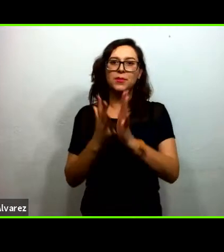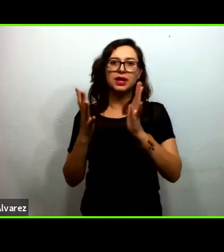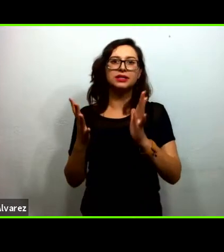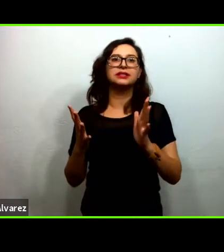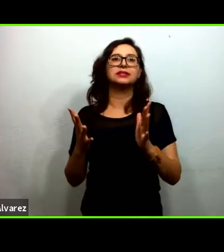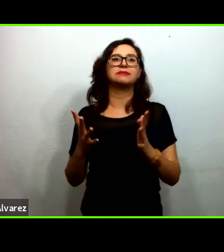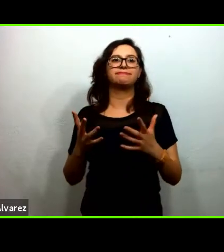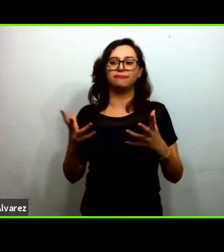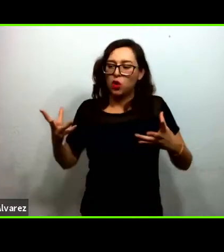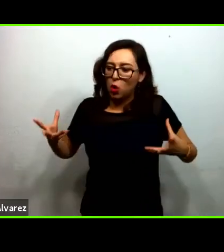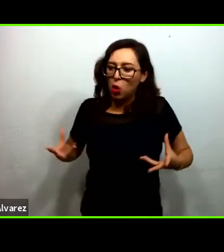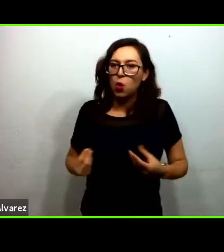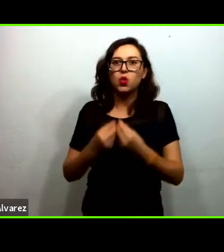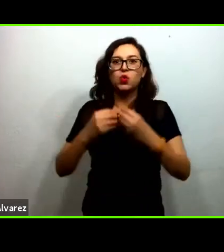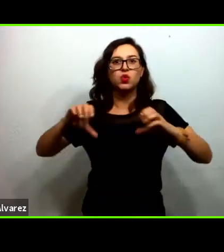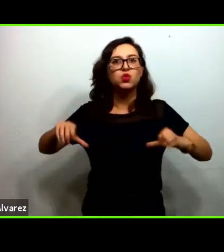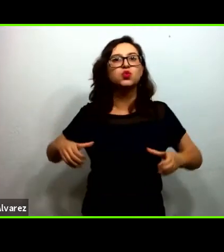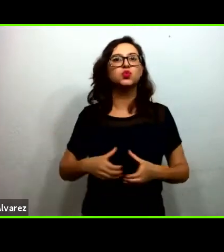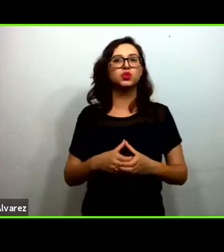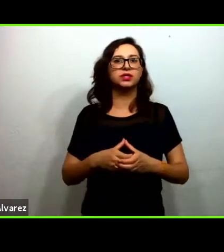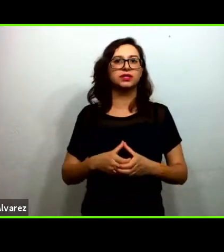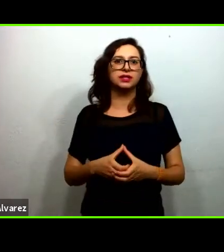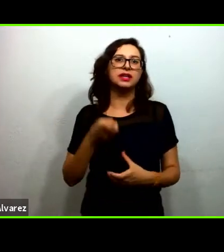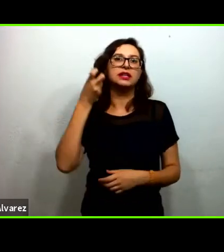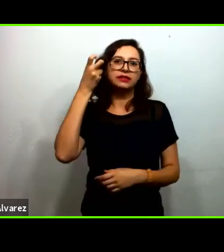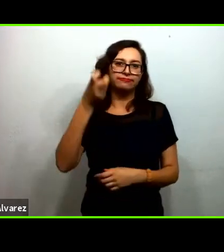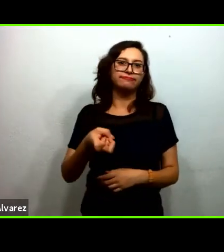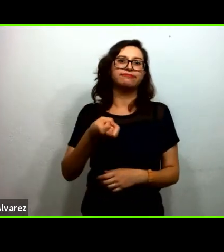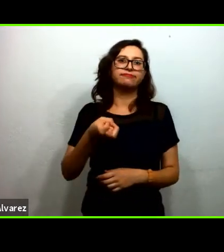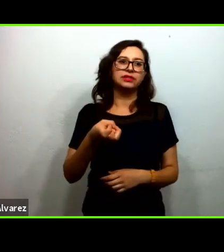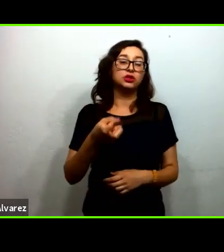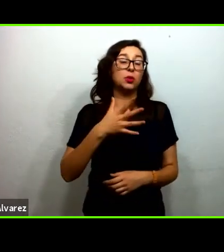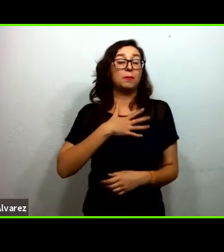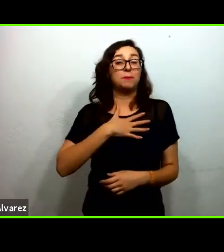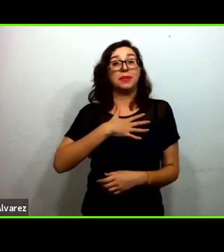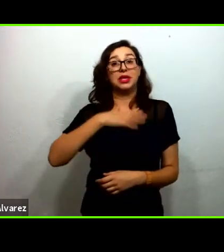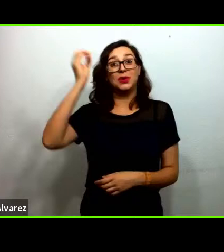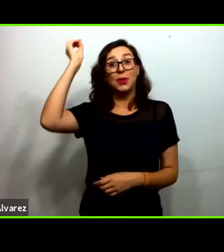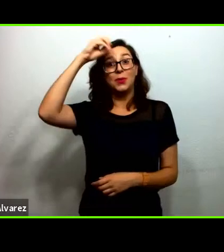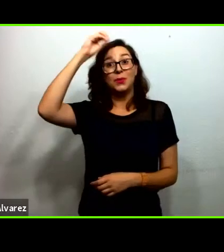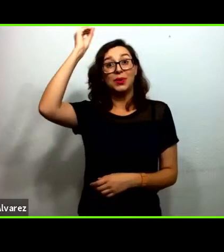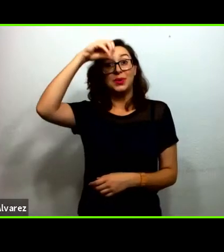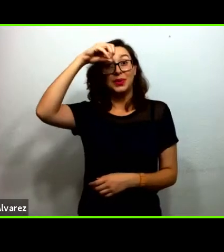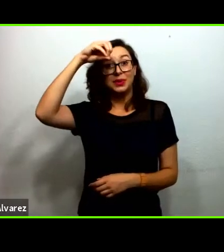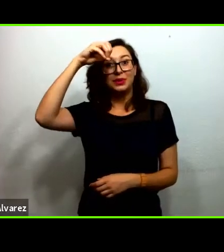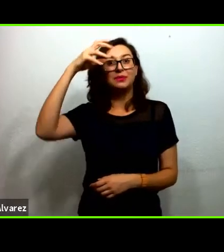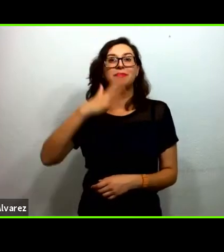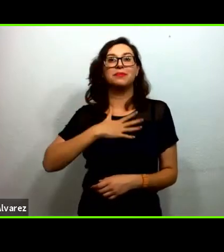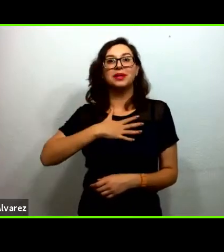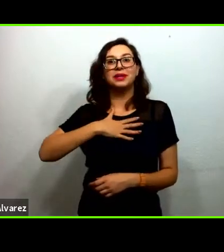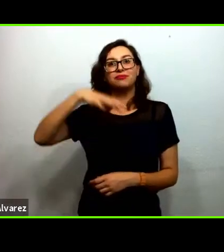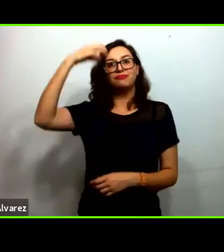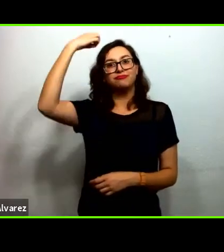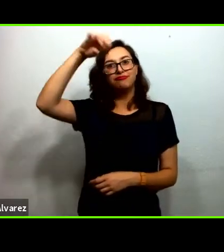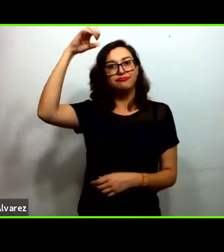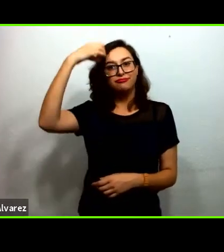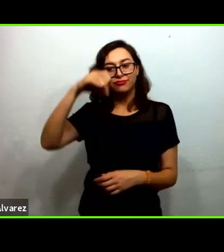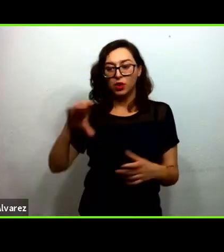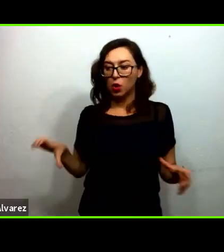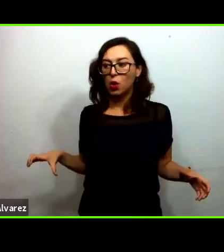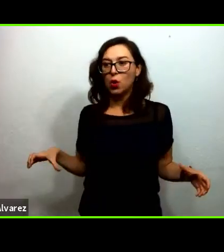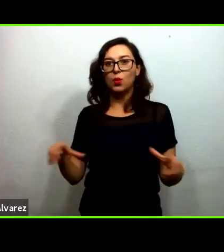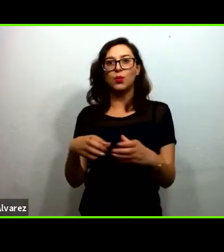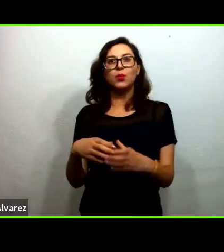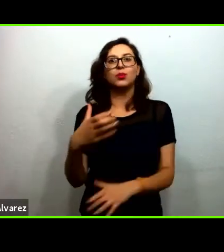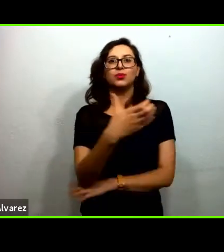comunidad de aprendizaje con ellos esta tendría que ser desde mi punto de vista y mi experiencia para las comunidades rurales